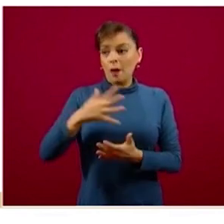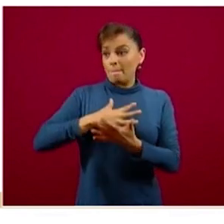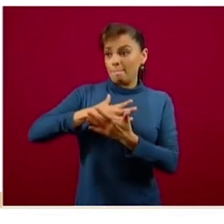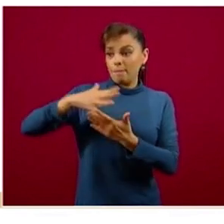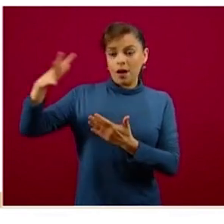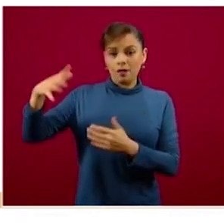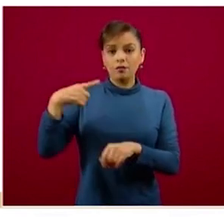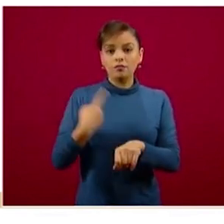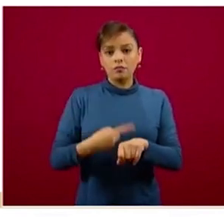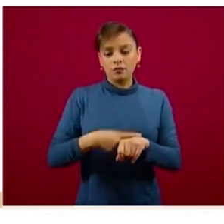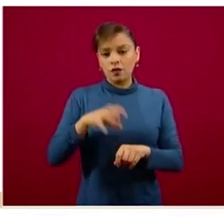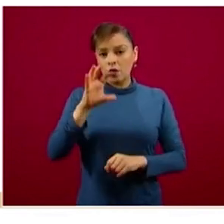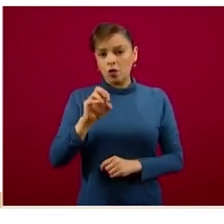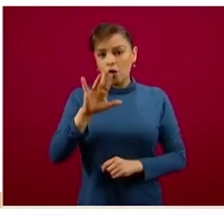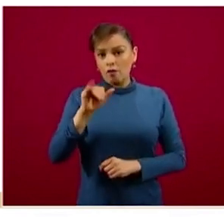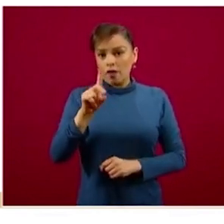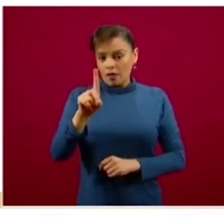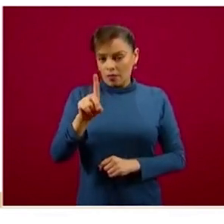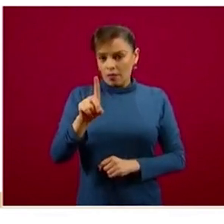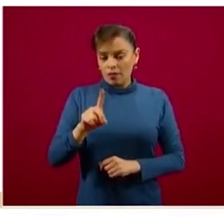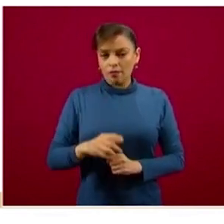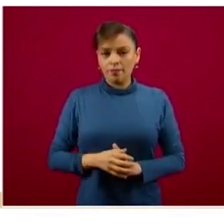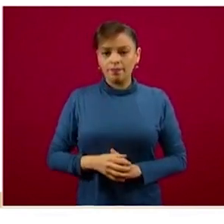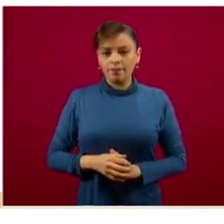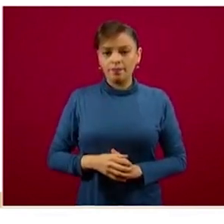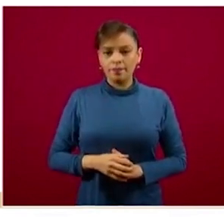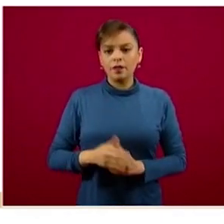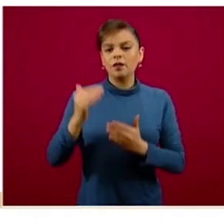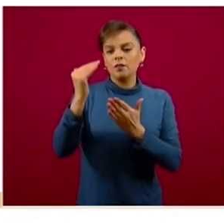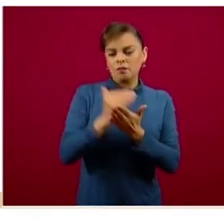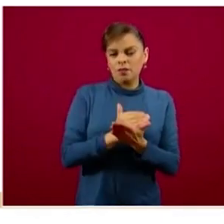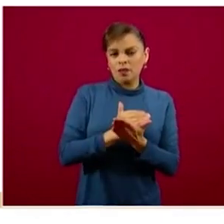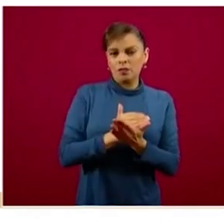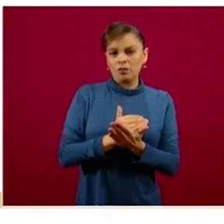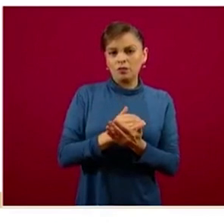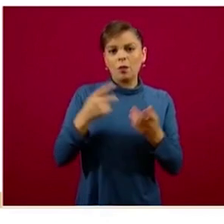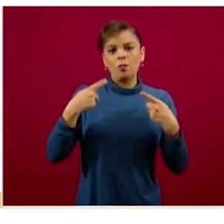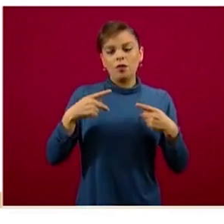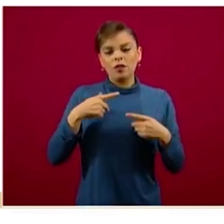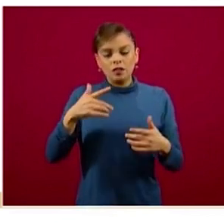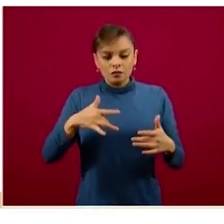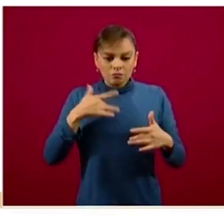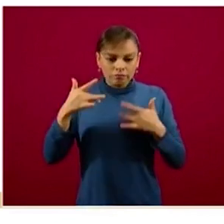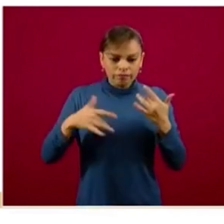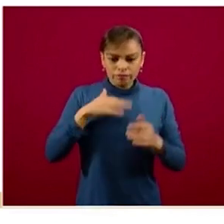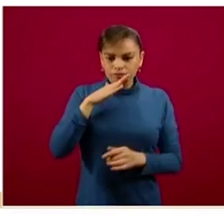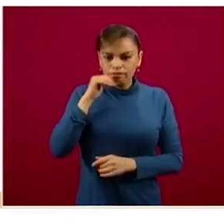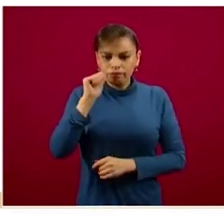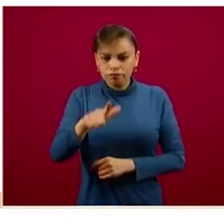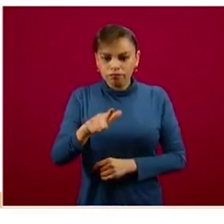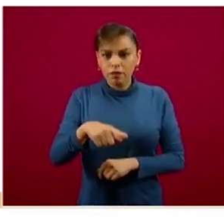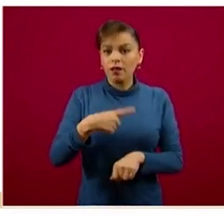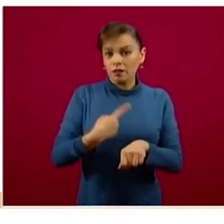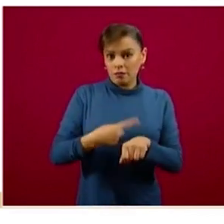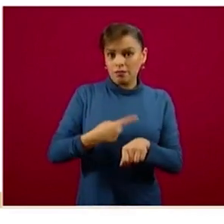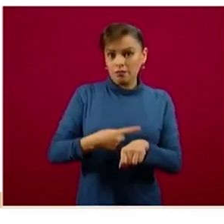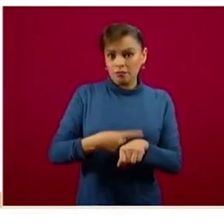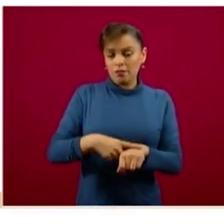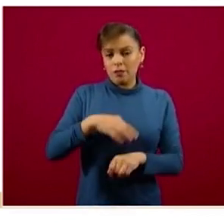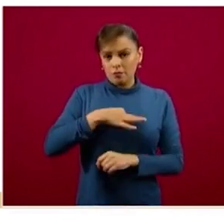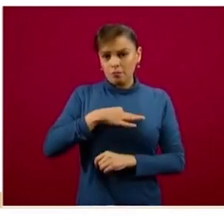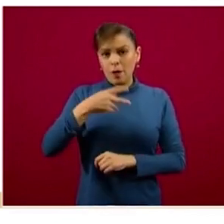COVID, la enfermedad, y unos pocos como portadores asintomáticos que han tenido la infección sin tener las